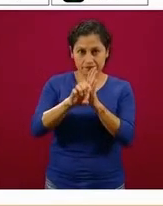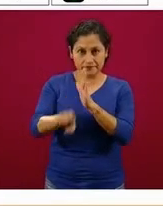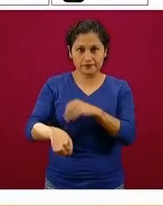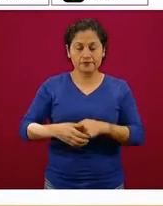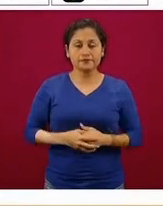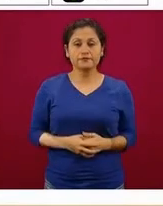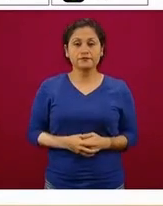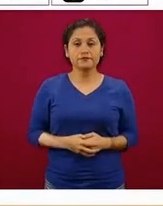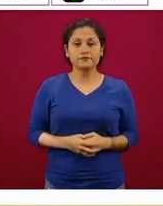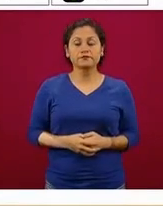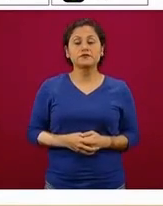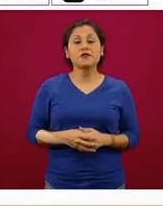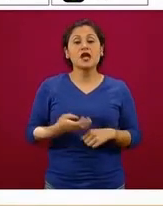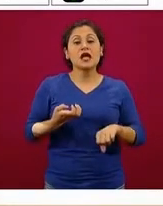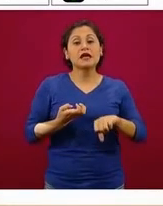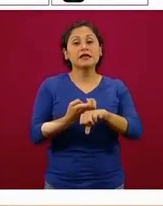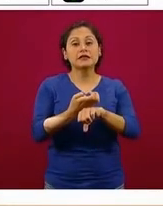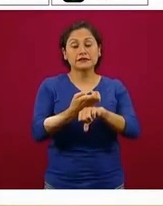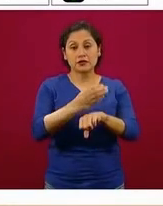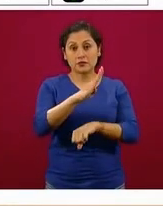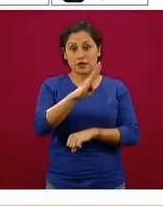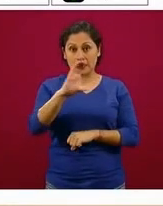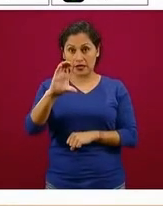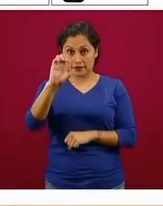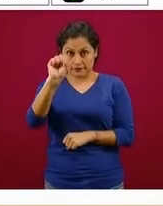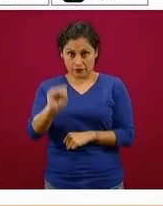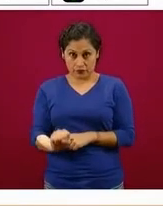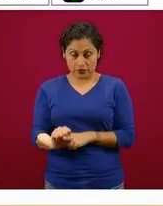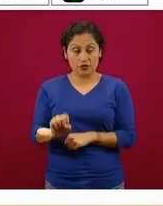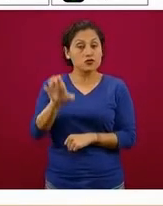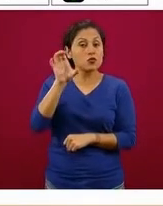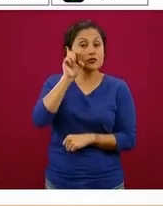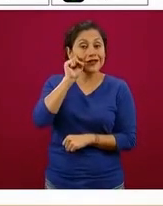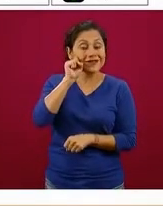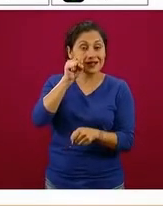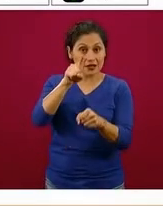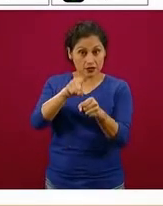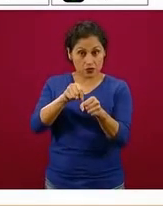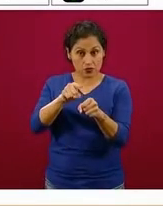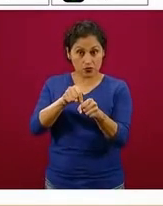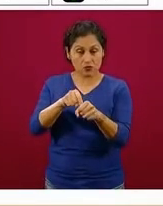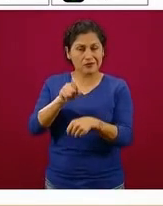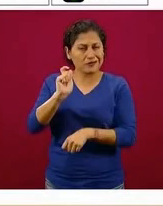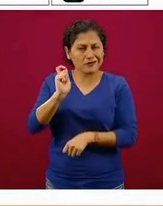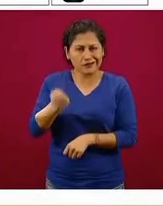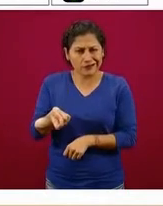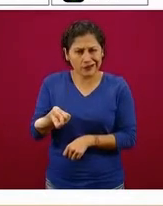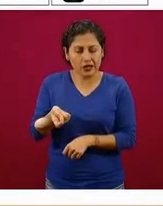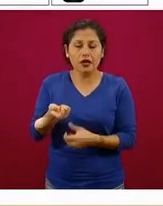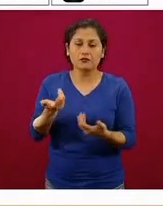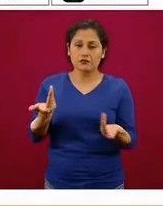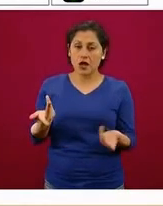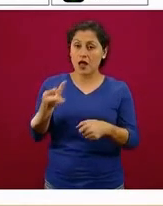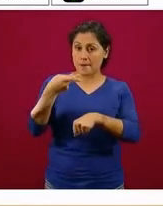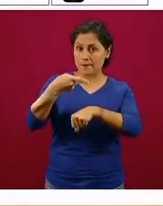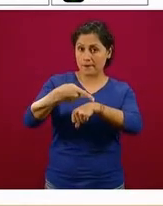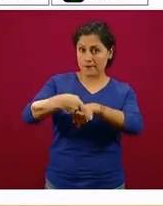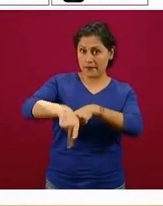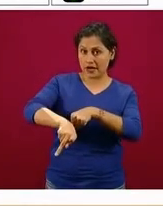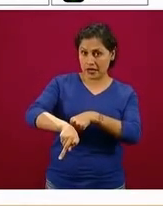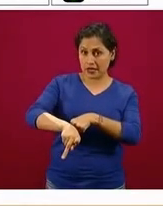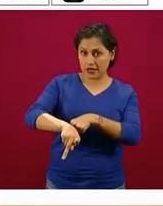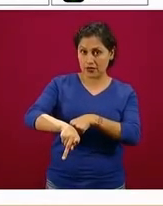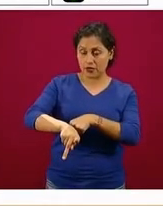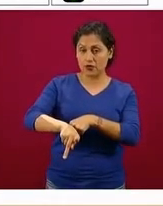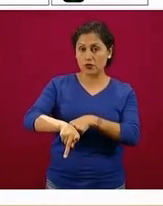Baja California Sur está en color naranja, esto quiere decir un riesgo alto, por